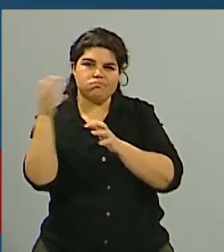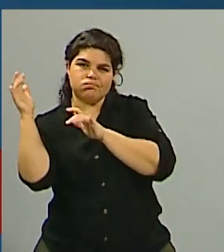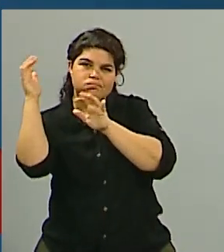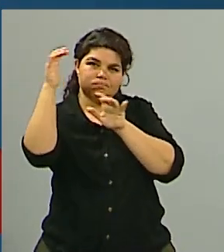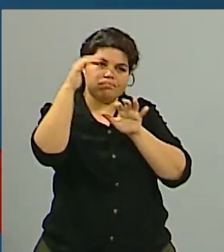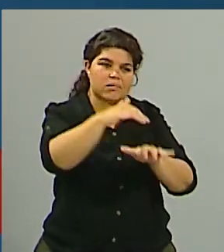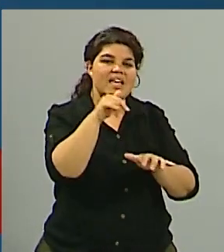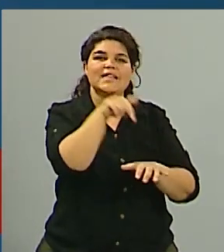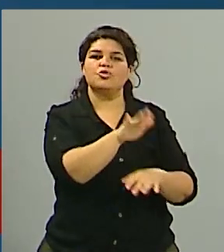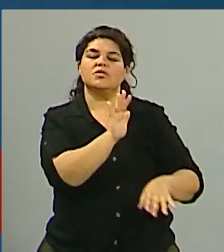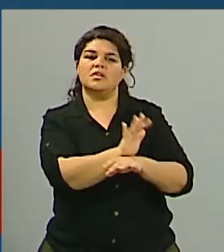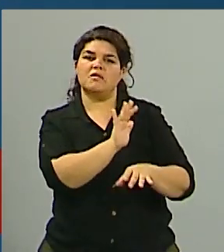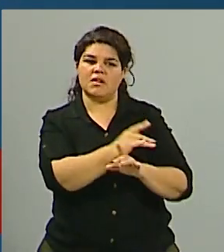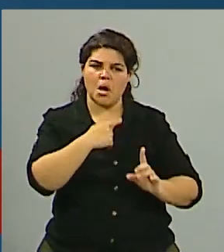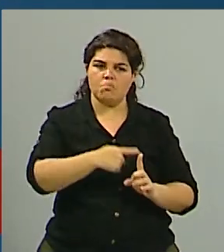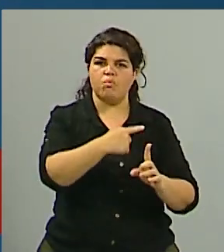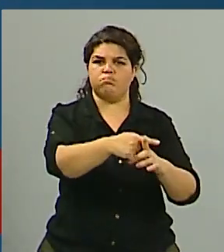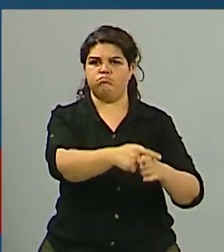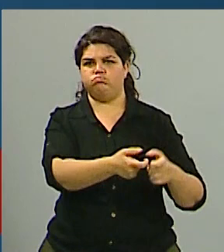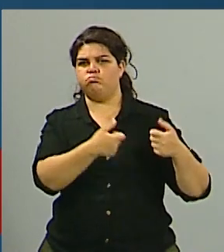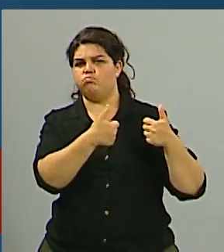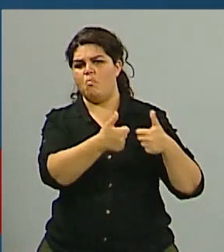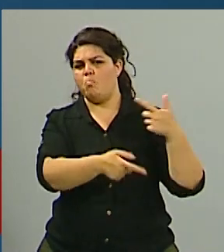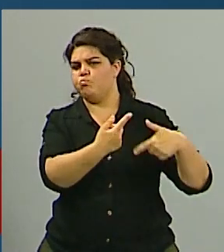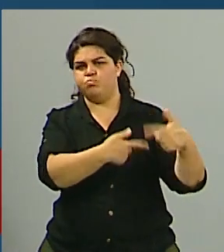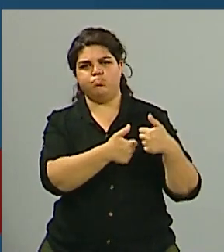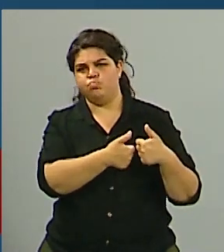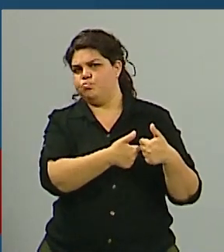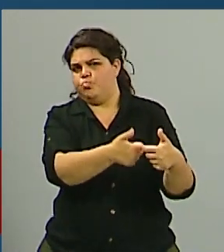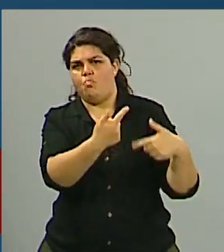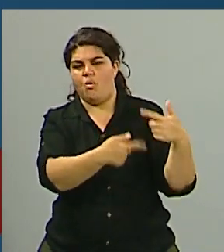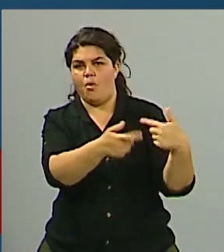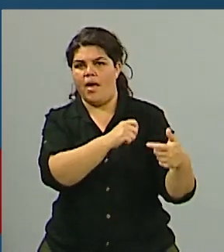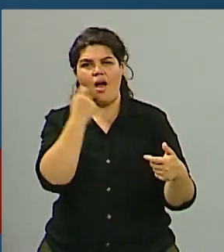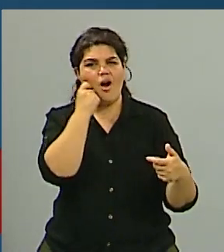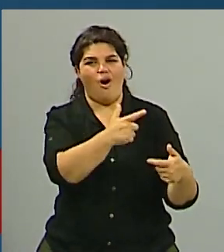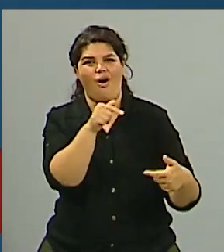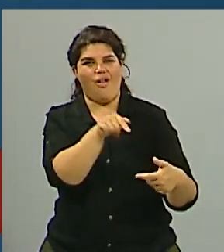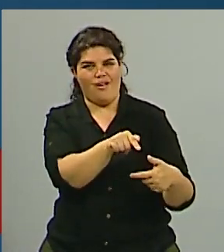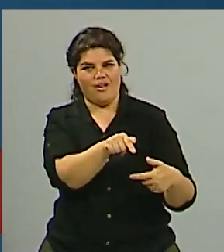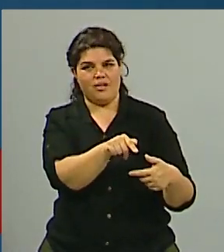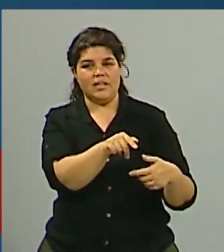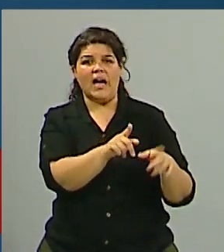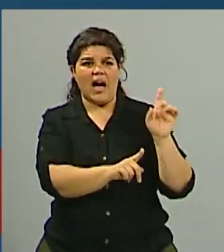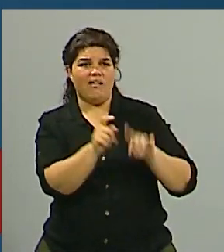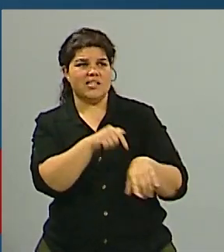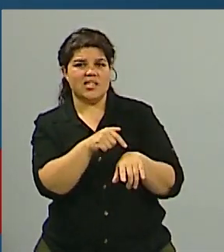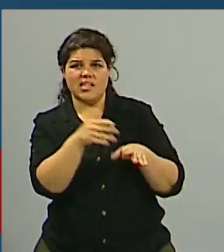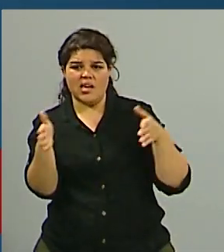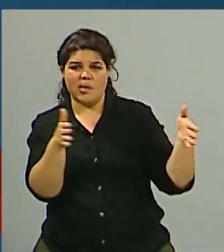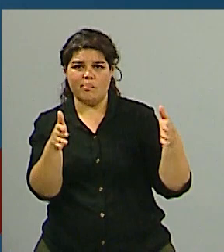evolución dentro del panorama que a veces se torna muy difícil en estas épocas